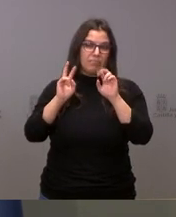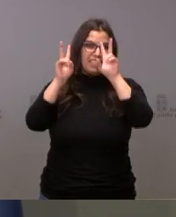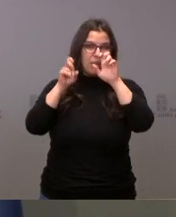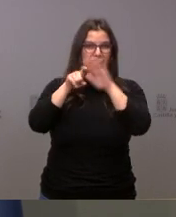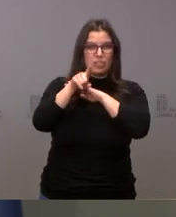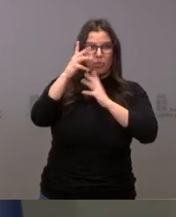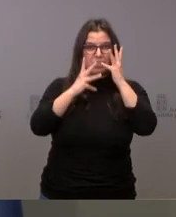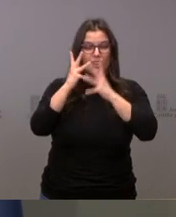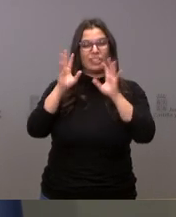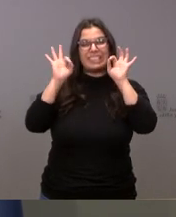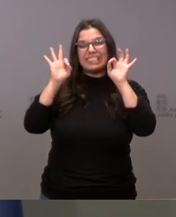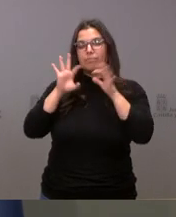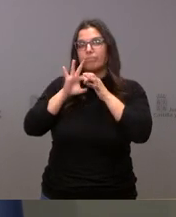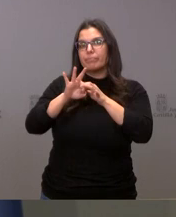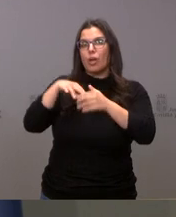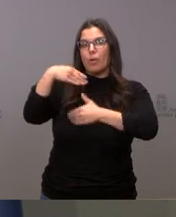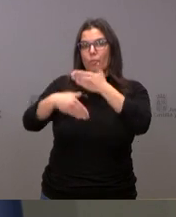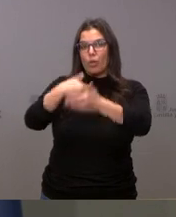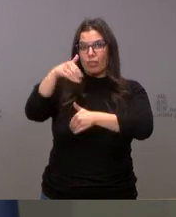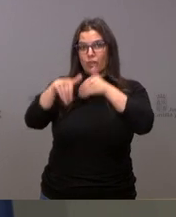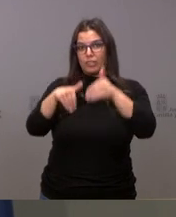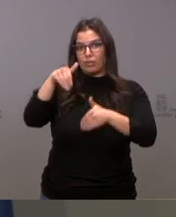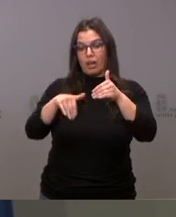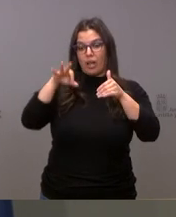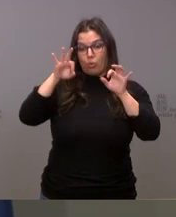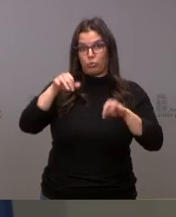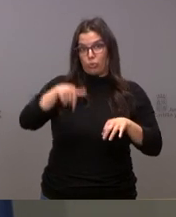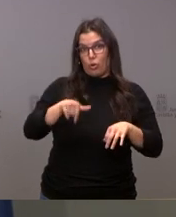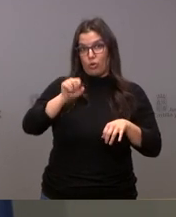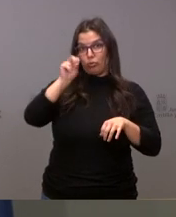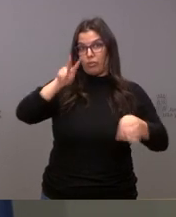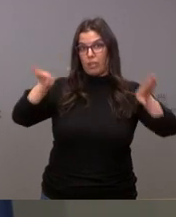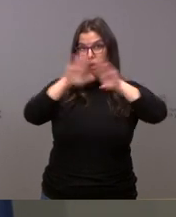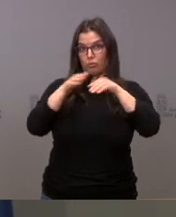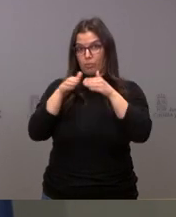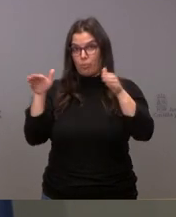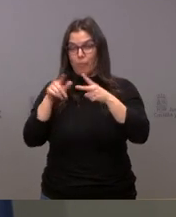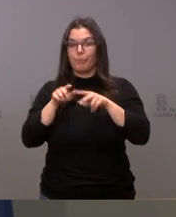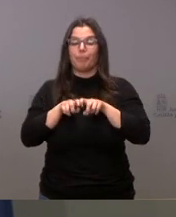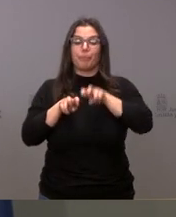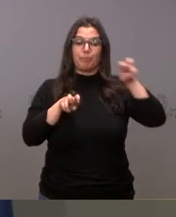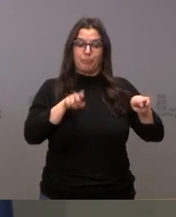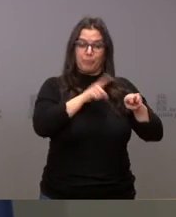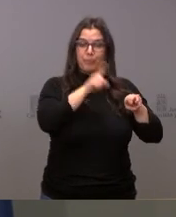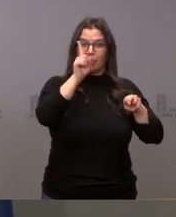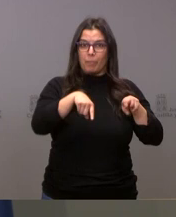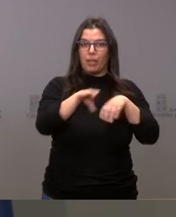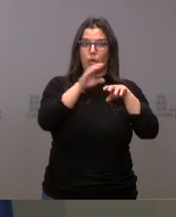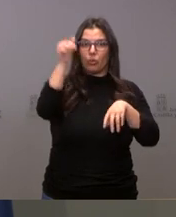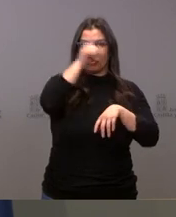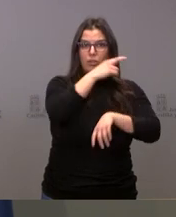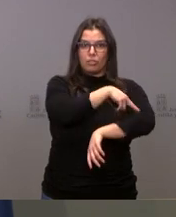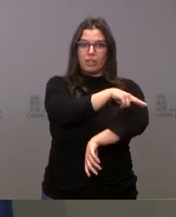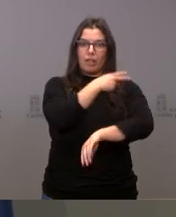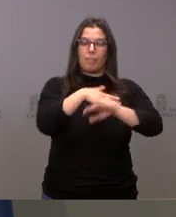relación con el proceso electoral que comienza esta misma noche. Y también me acompaña el consejero de Sanidad para también informarles